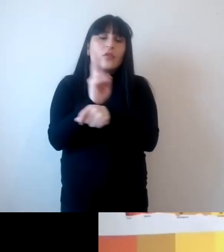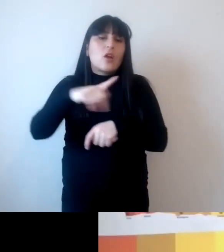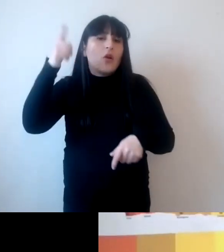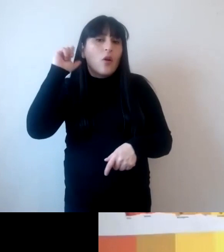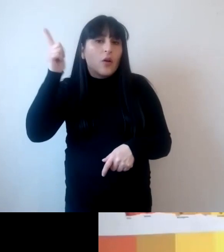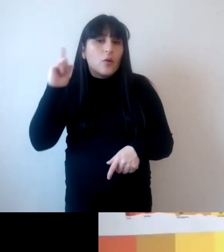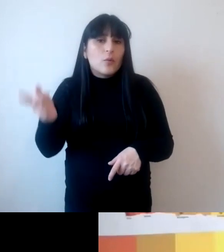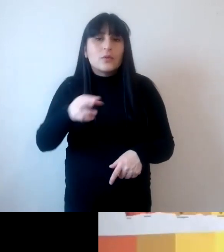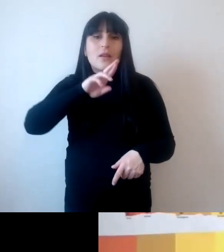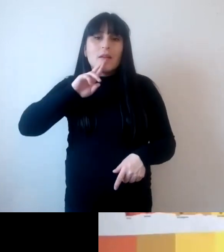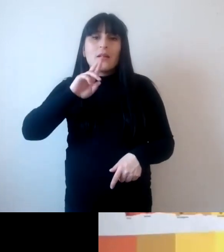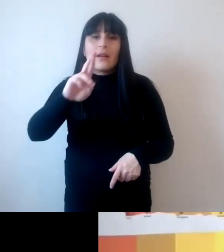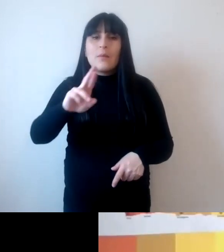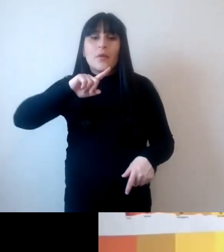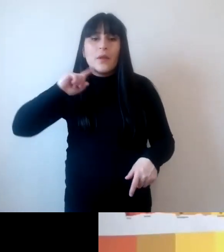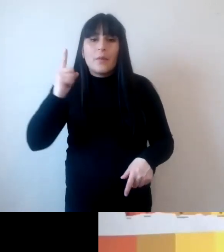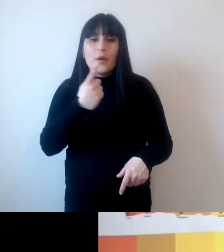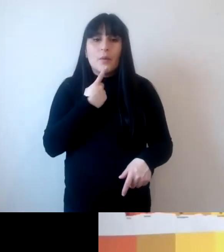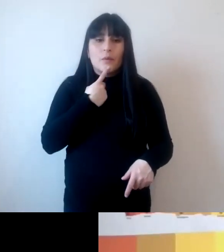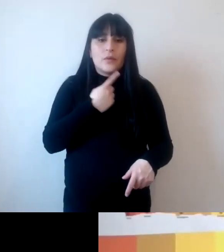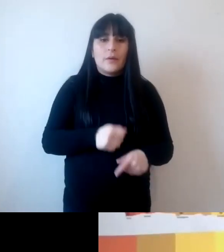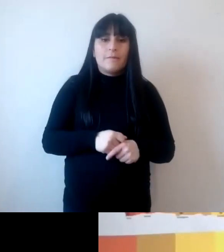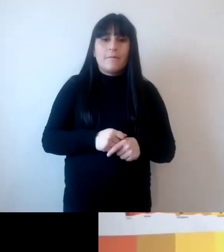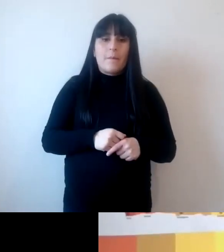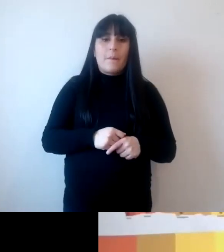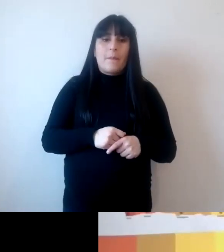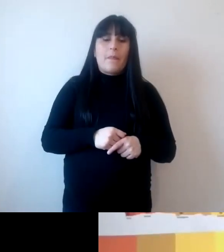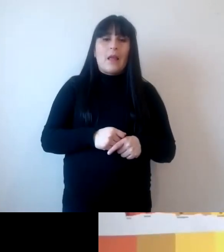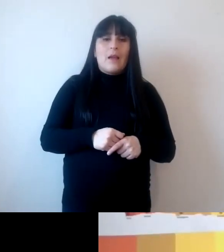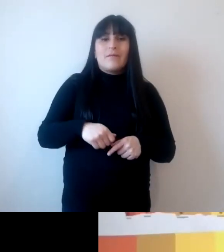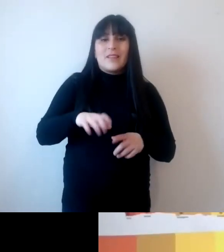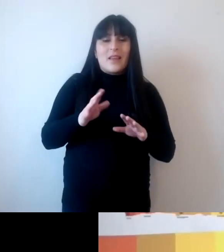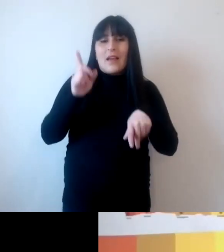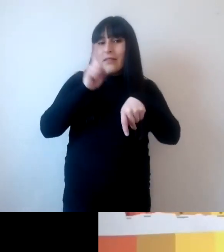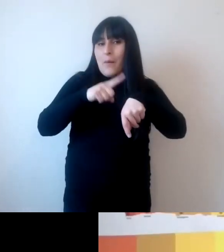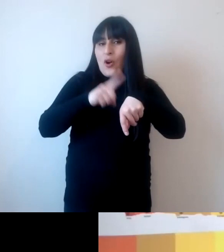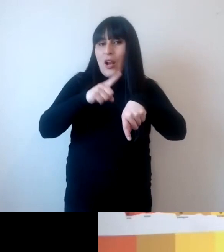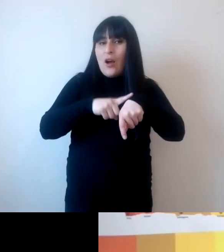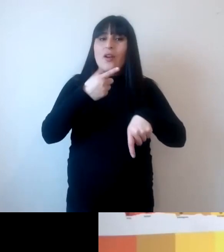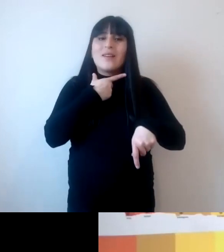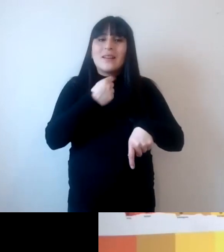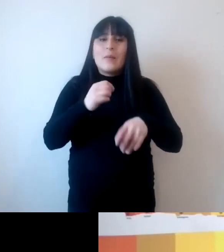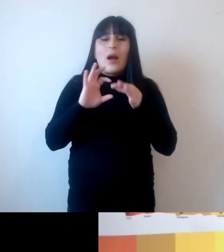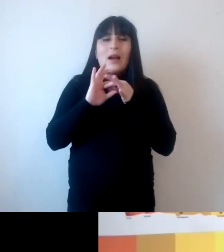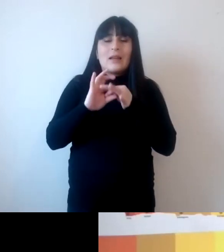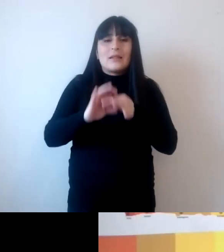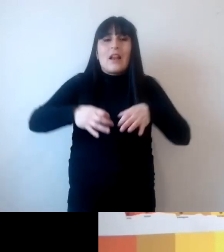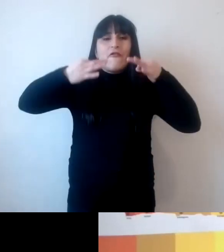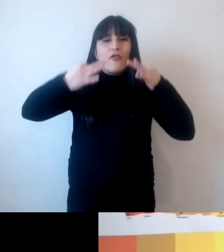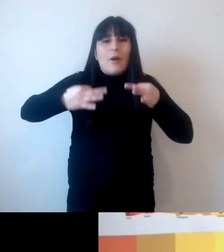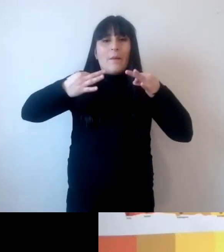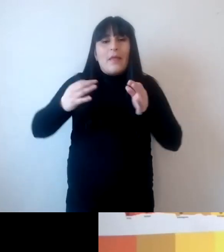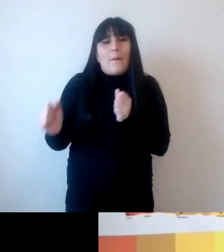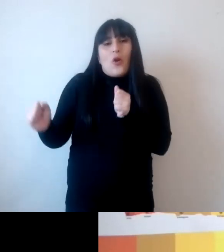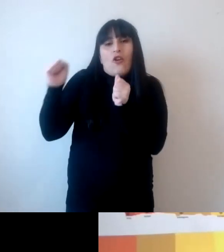preguntas me hubiera encantado escuchar muchas más pero no nos alcanza el tiempo queremos agradecerle formalmente por acompañarnos en el